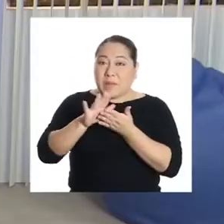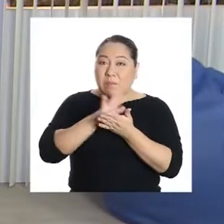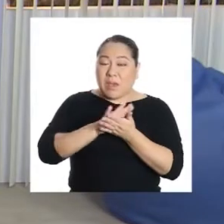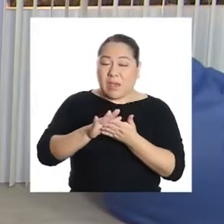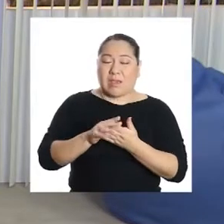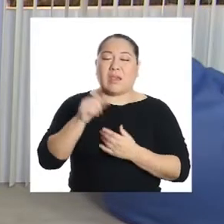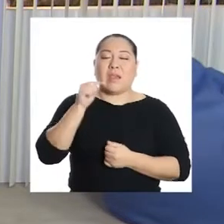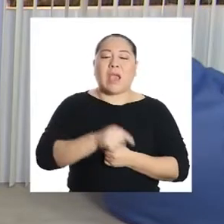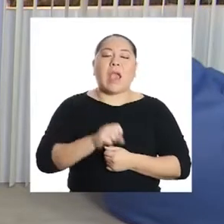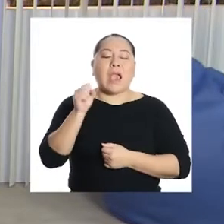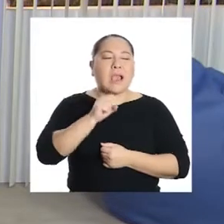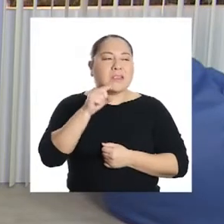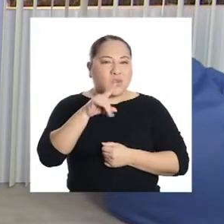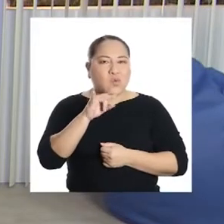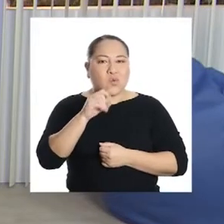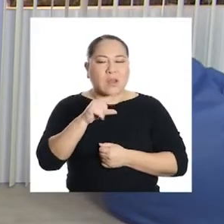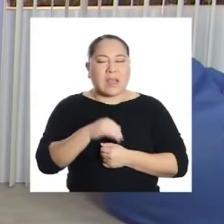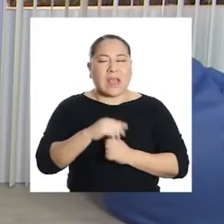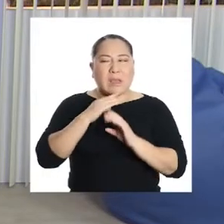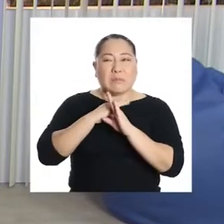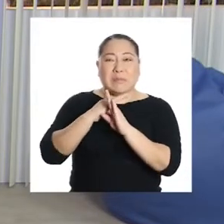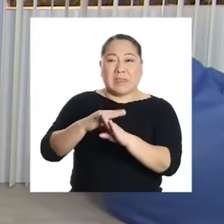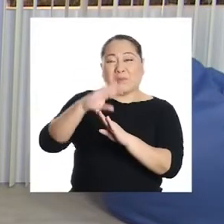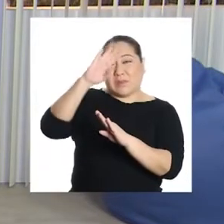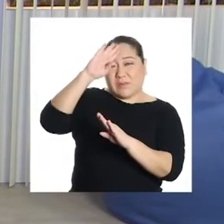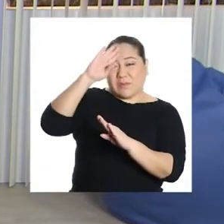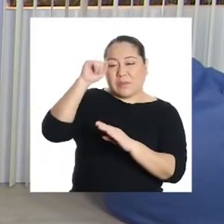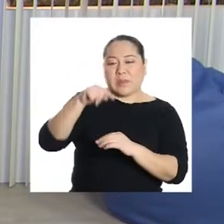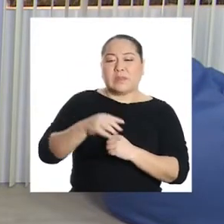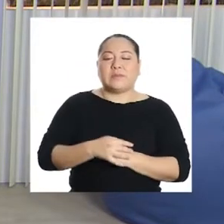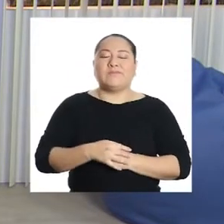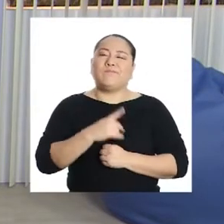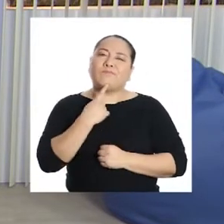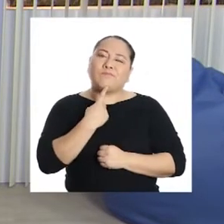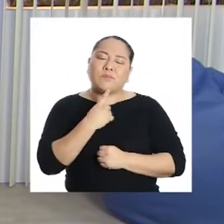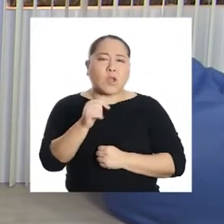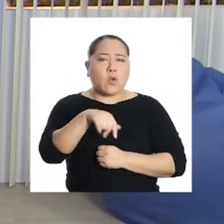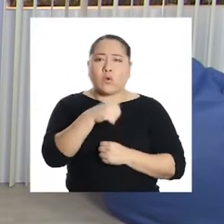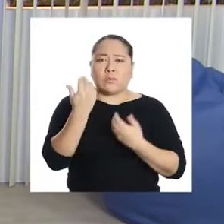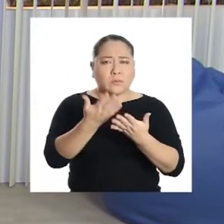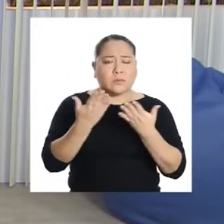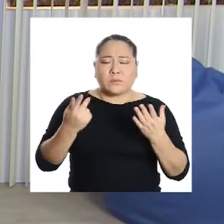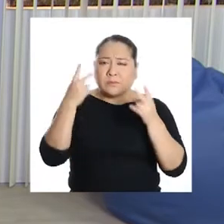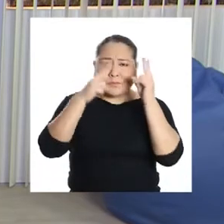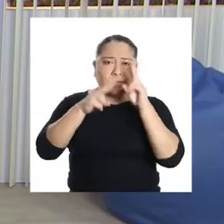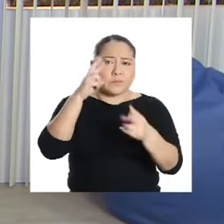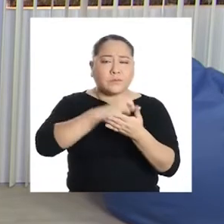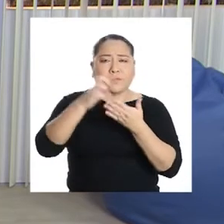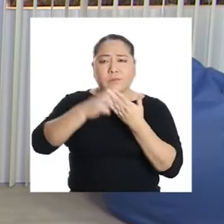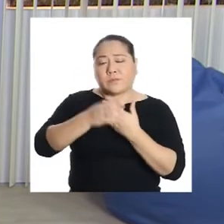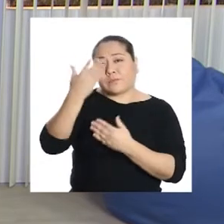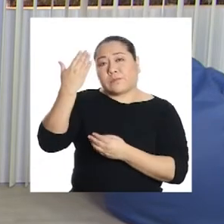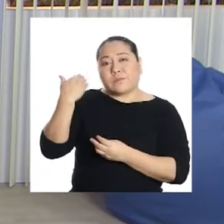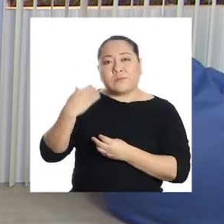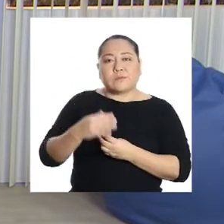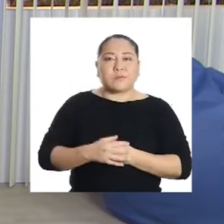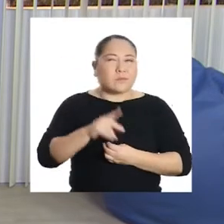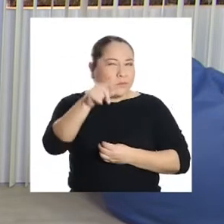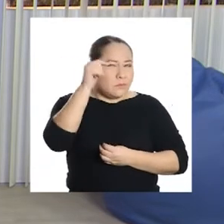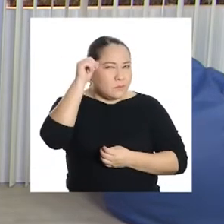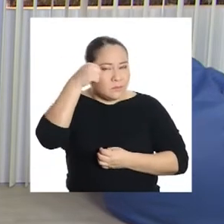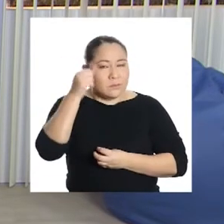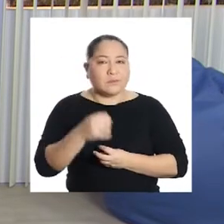Claro, Gugliana. Así evitamos algunas enfermedades. ¿Qué otras cosas más vimos en los programas anteriores?